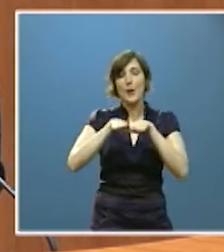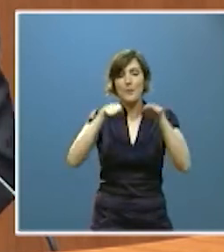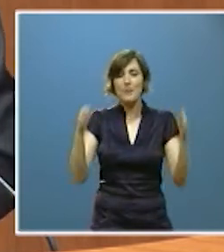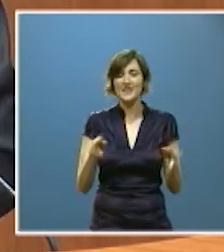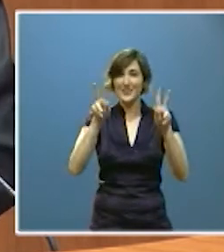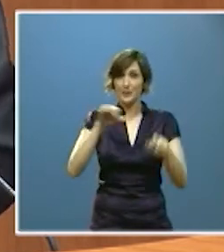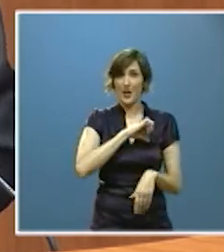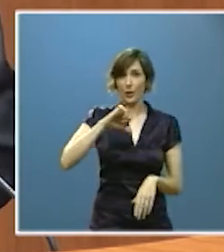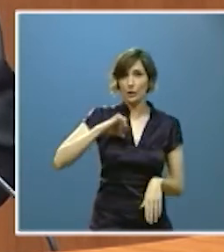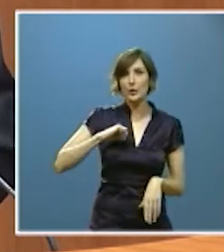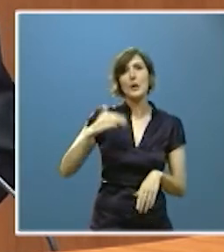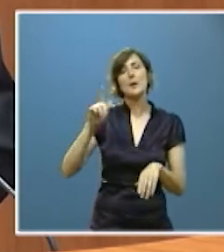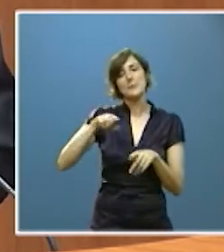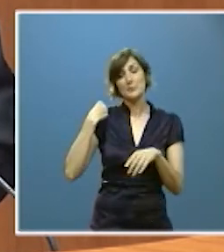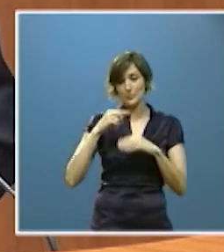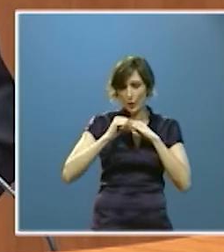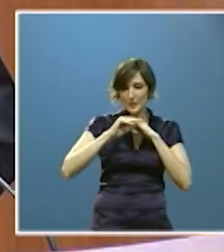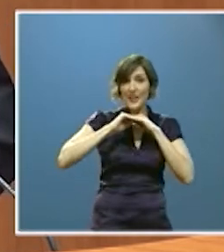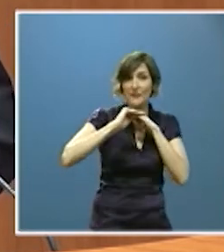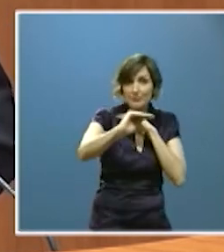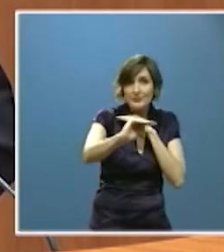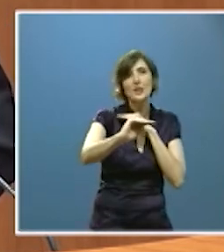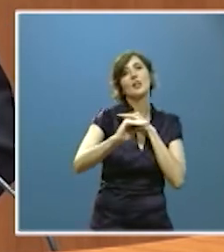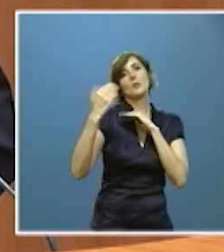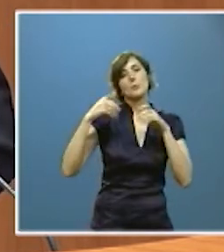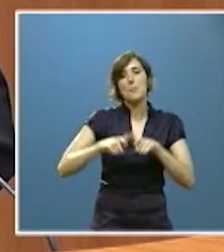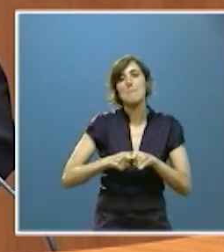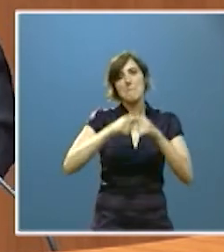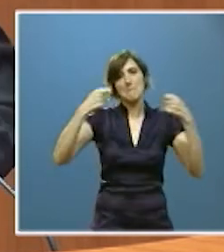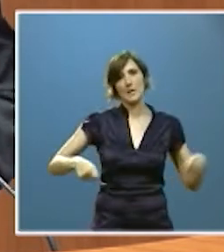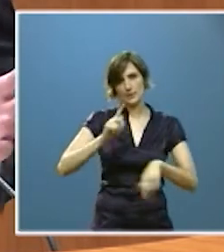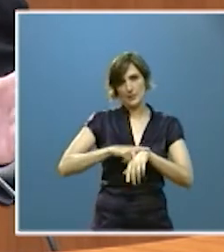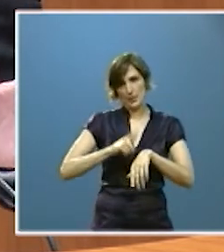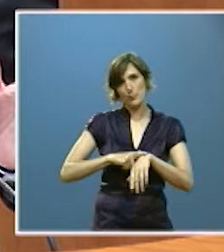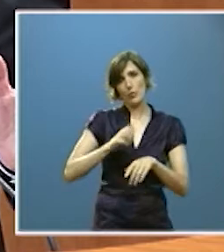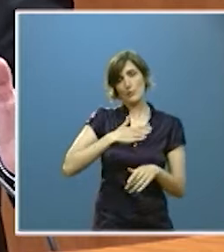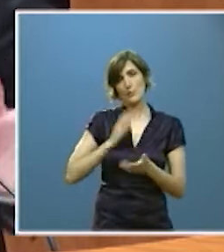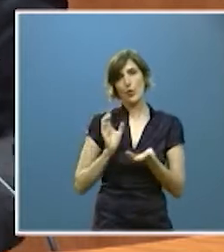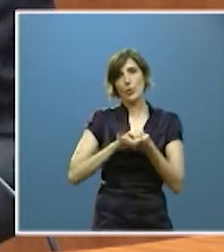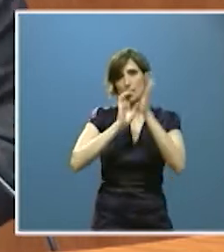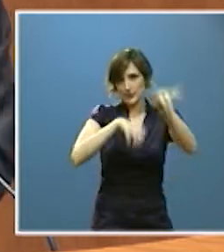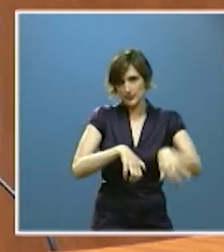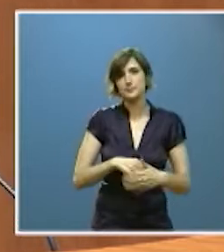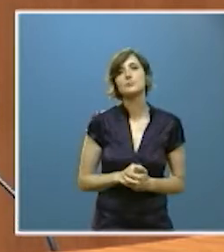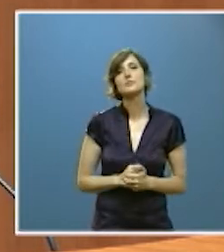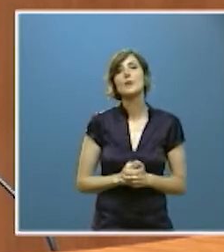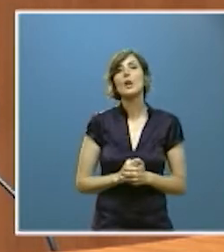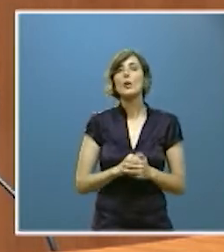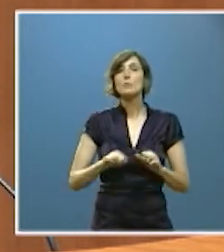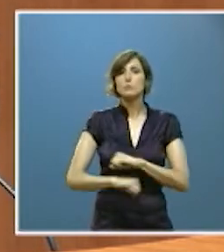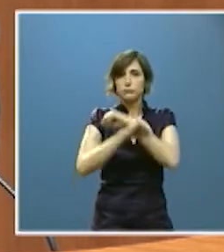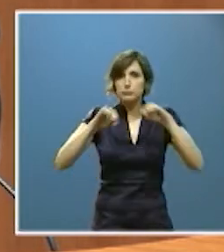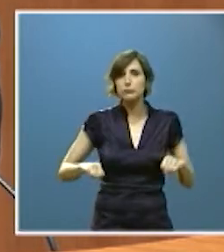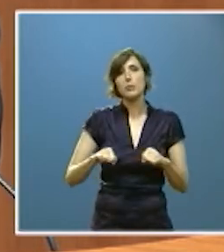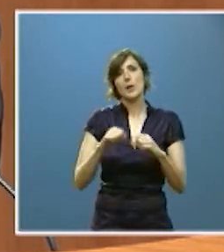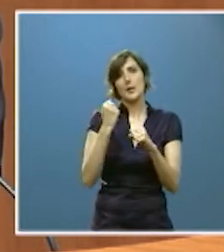la ampliación de la tarifa plana por parte de la Junta. La dimensión más social del empleo ha experimentado